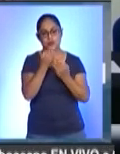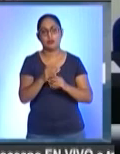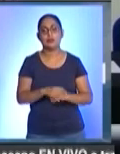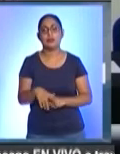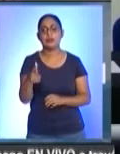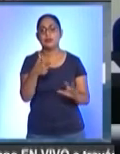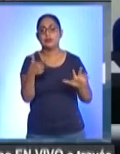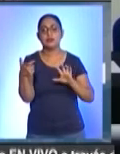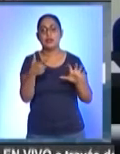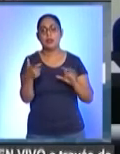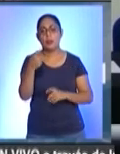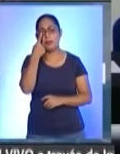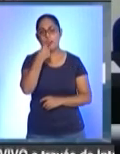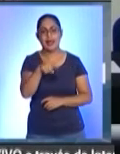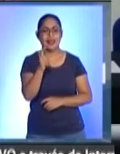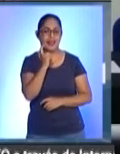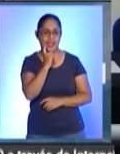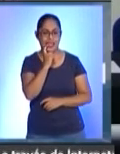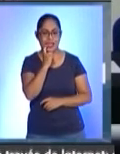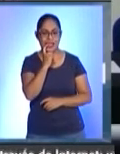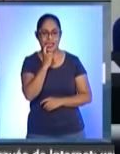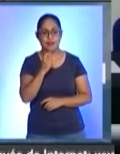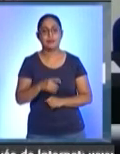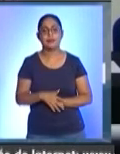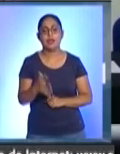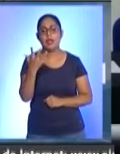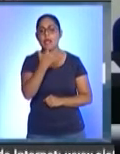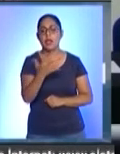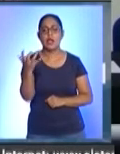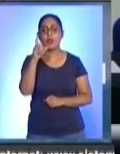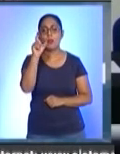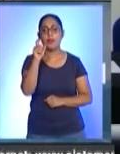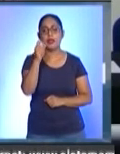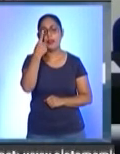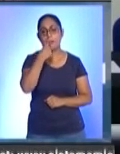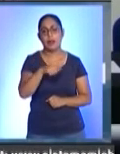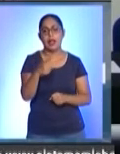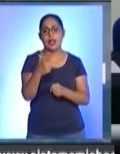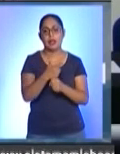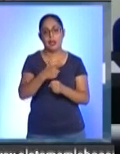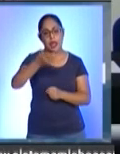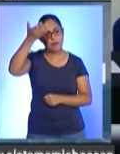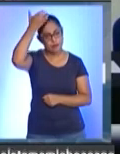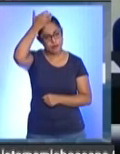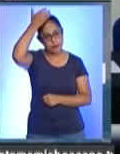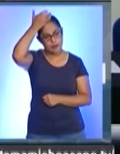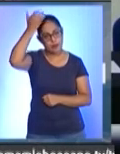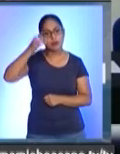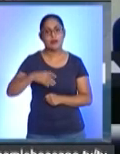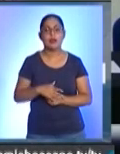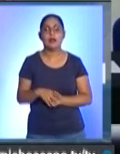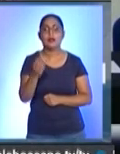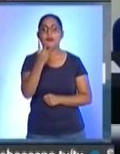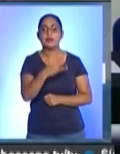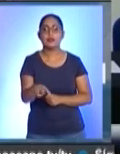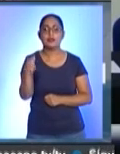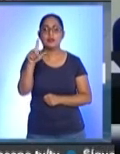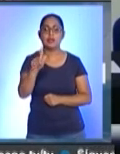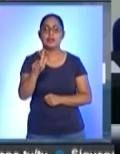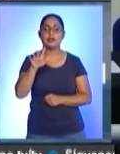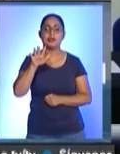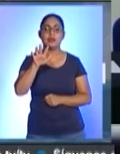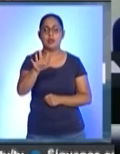700 para el programa de odontología, 520 para la licenciatura en enfermería, 375